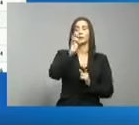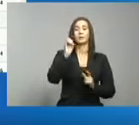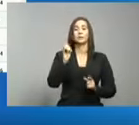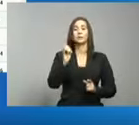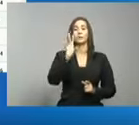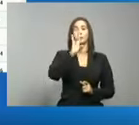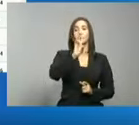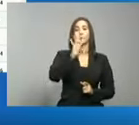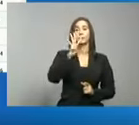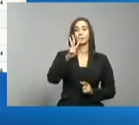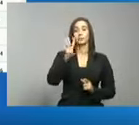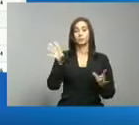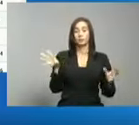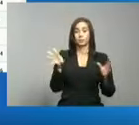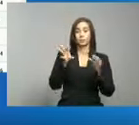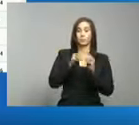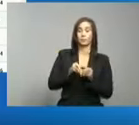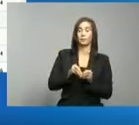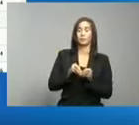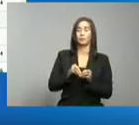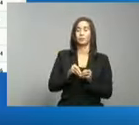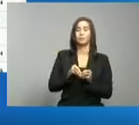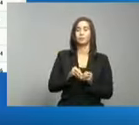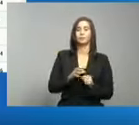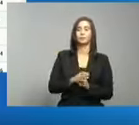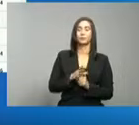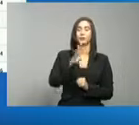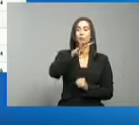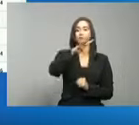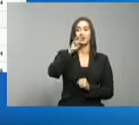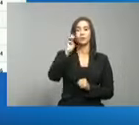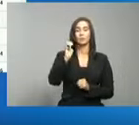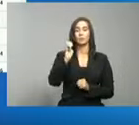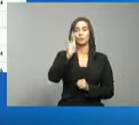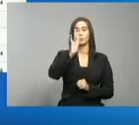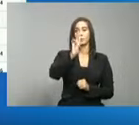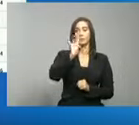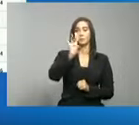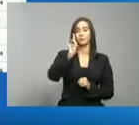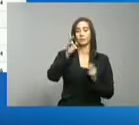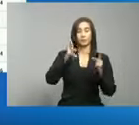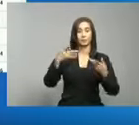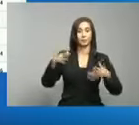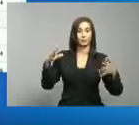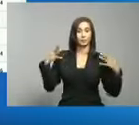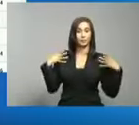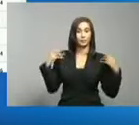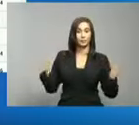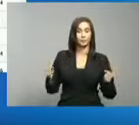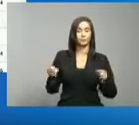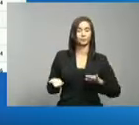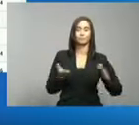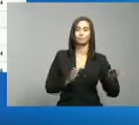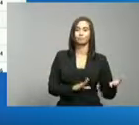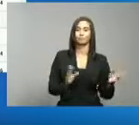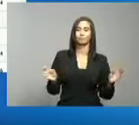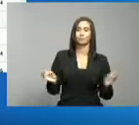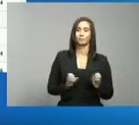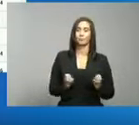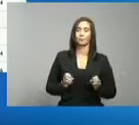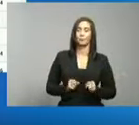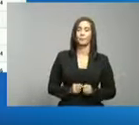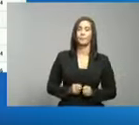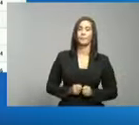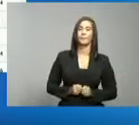acumulados, 478 recuperados, cero fallecimientos.